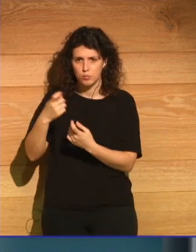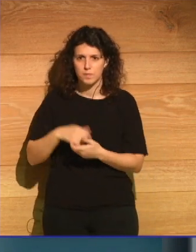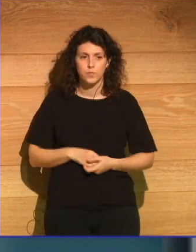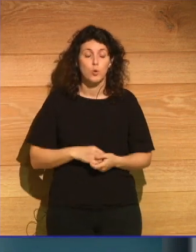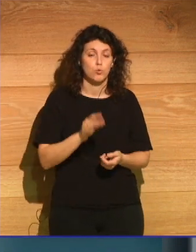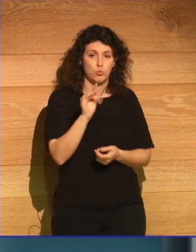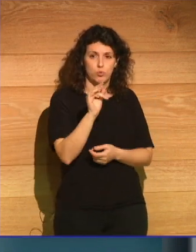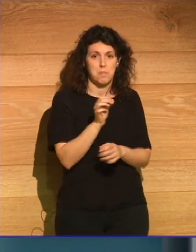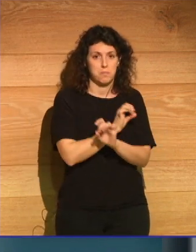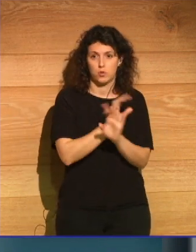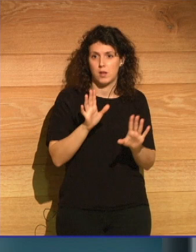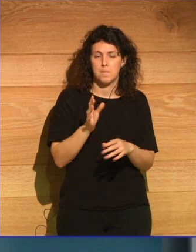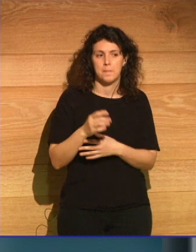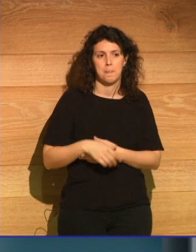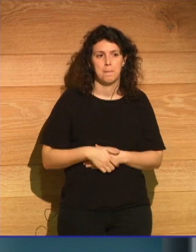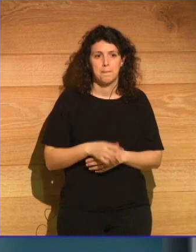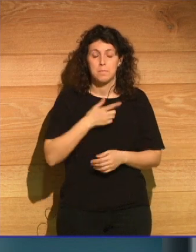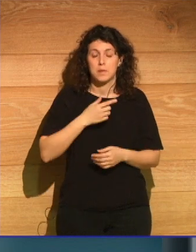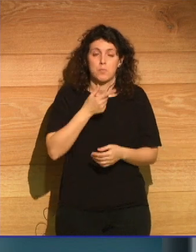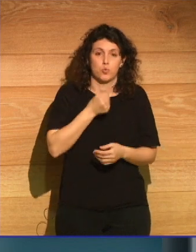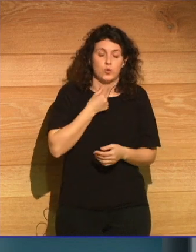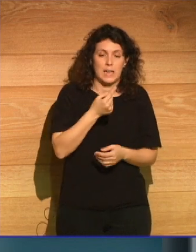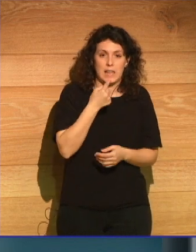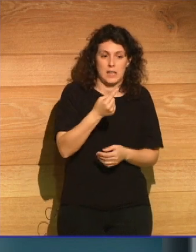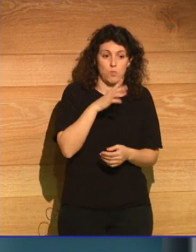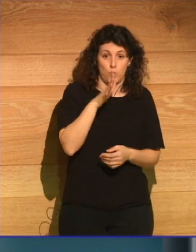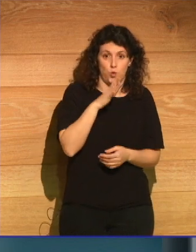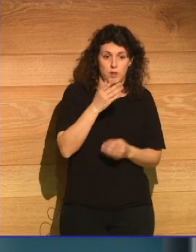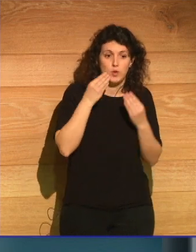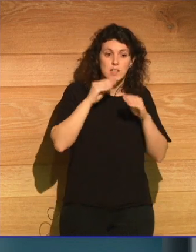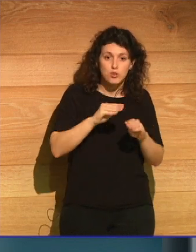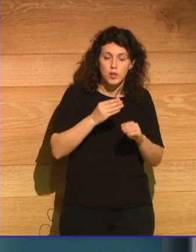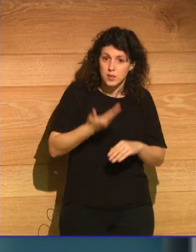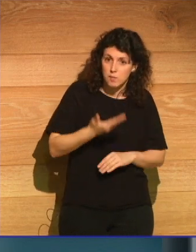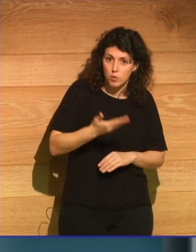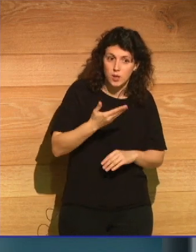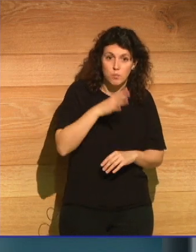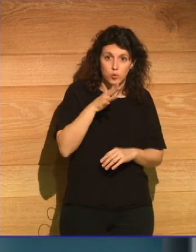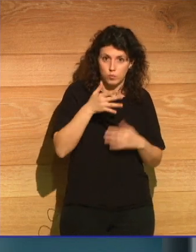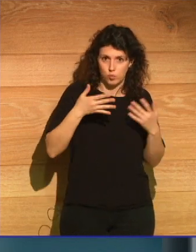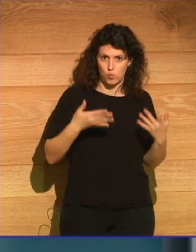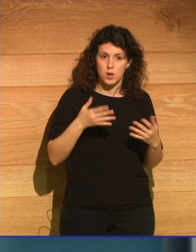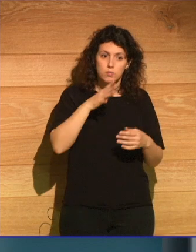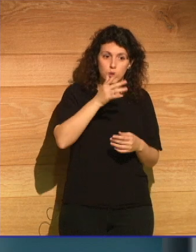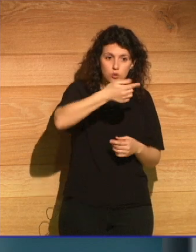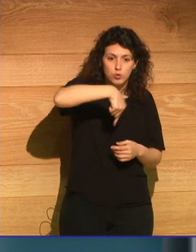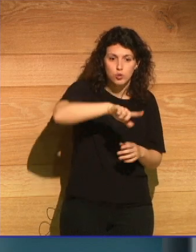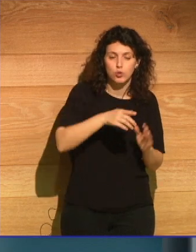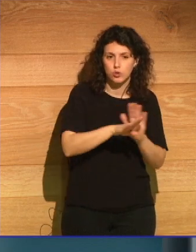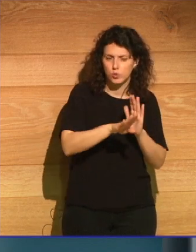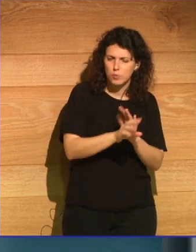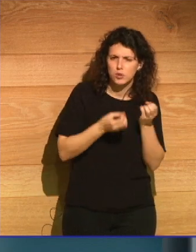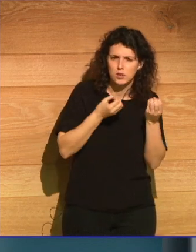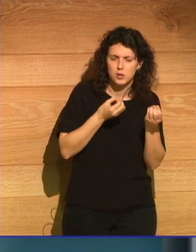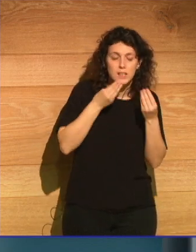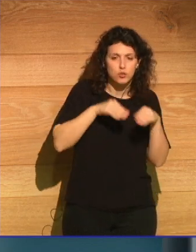totalmente creo que lo primero que lo que me gustaría decir es que el motivo por el que las historias son tan importantes es porque seguimos contando esta historia